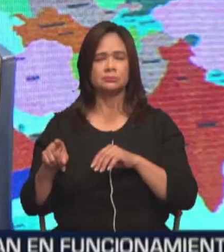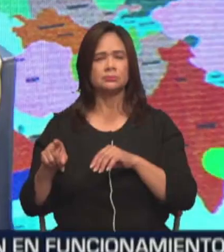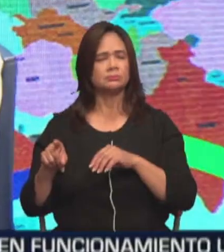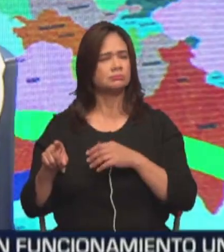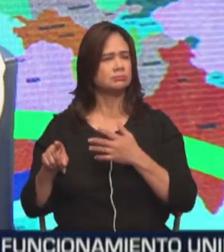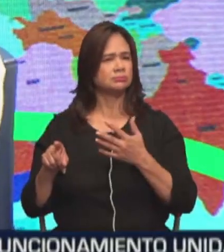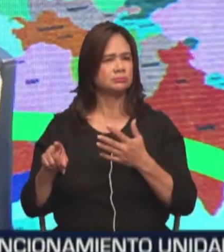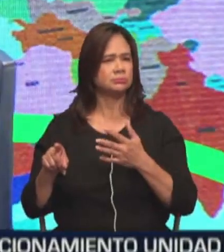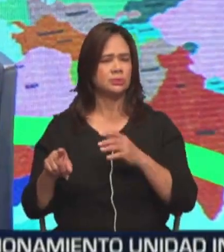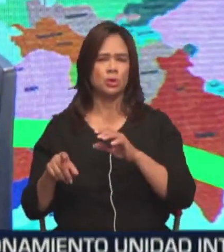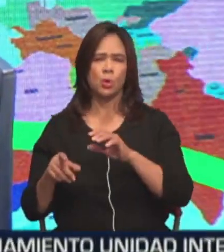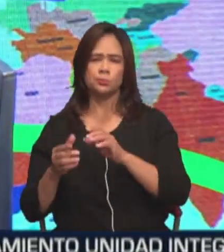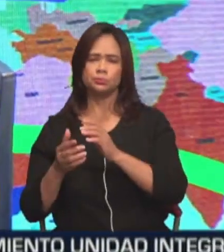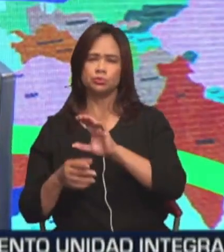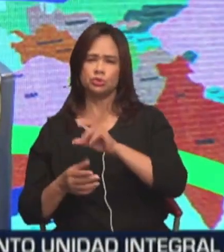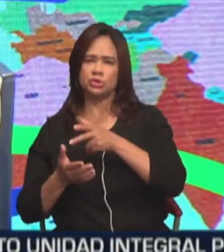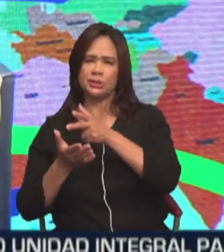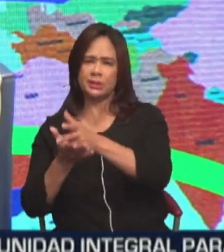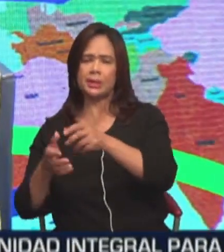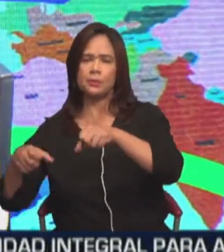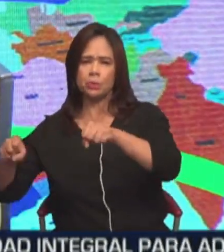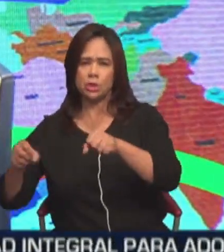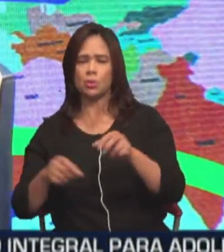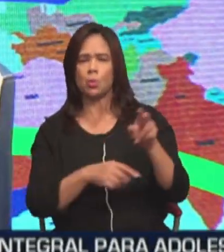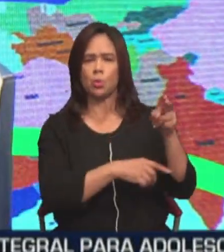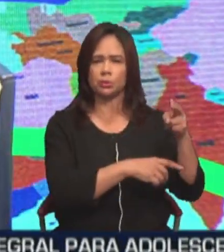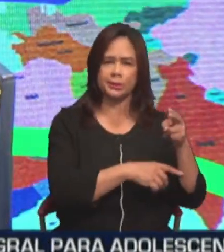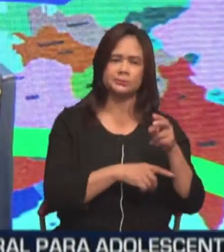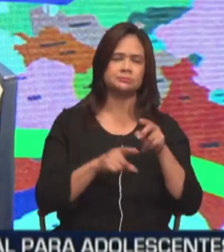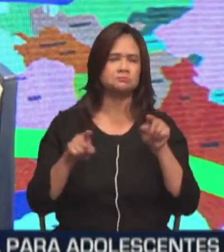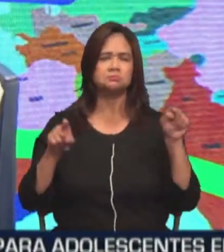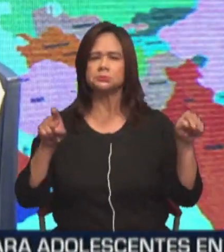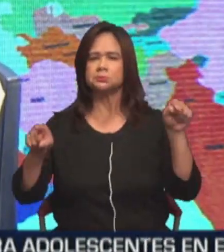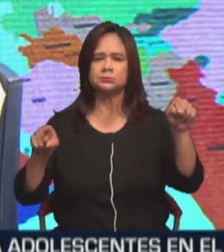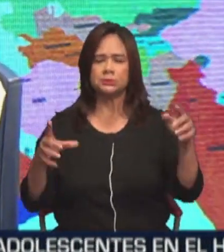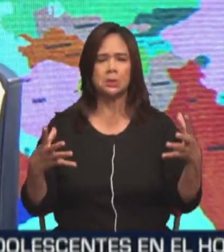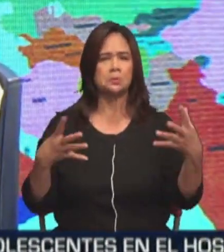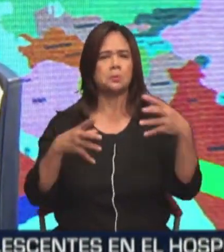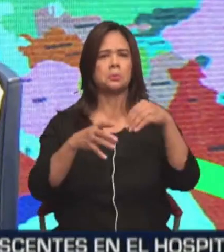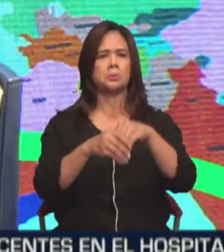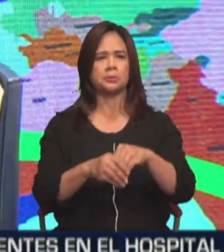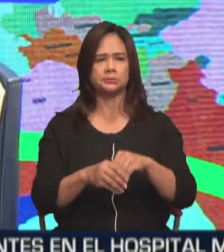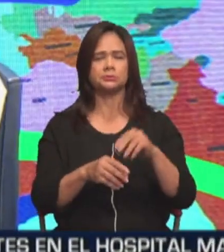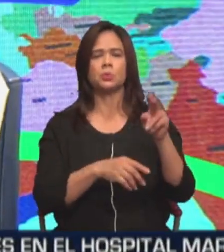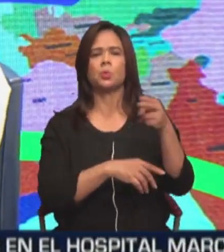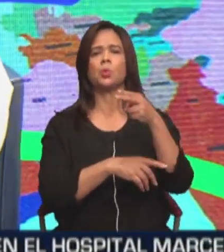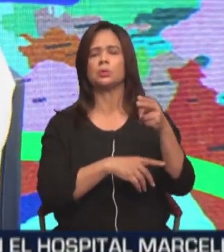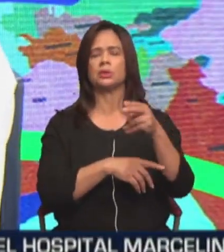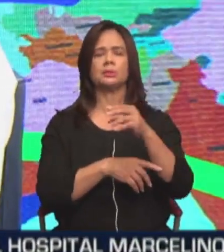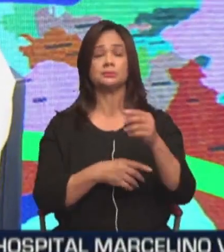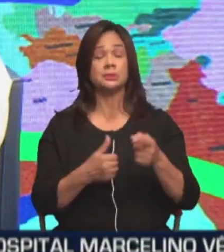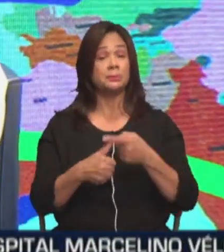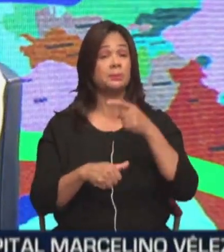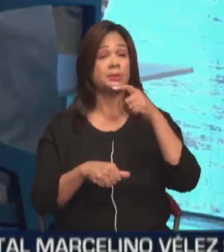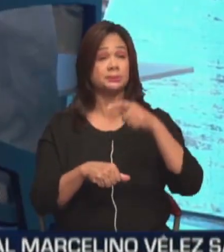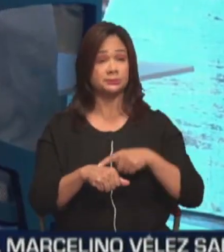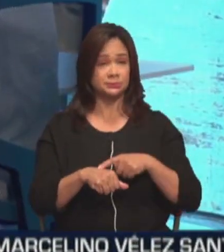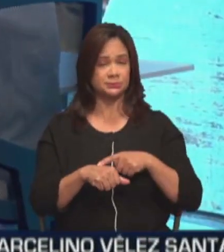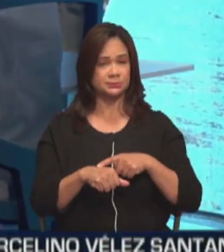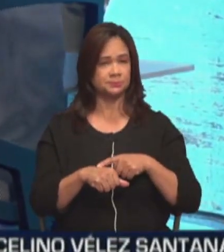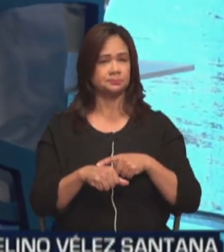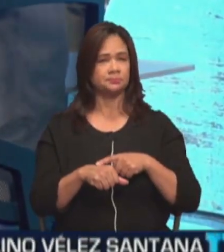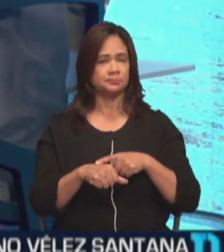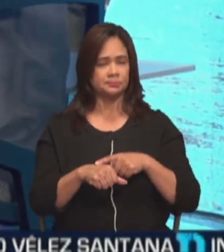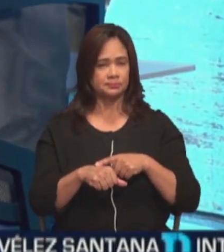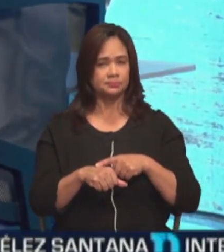esquina hay un jet ski, en la otra esquina hay un hotel? Todo eso lo fusioné y lo puse en un hotel. ¿Primera vez que se hacía de esa manera? Primera